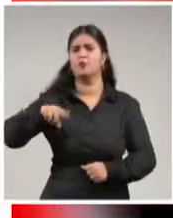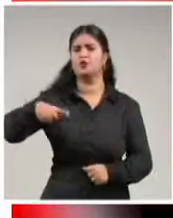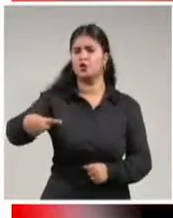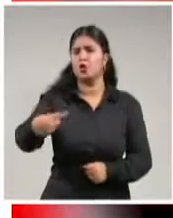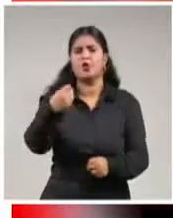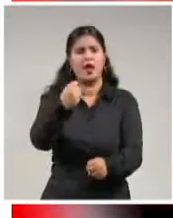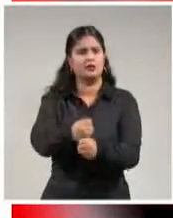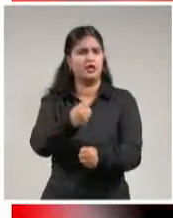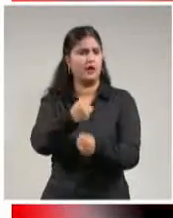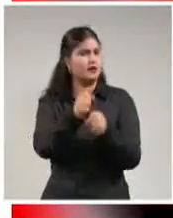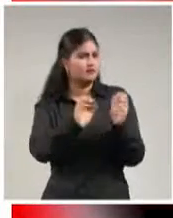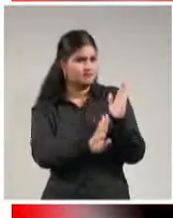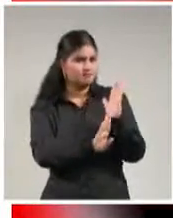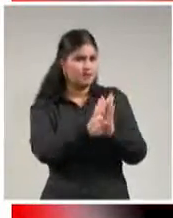hacer mejor y más hermosa esa realidad.